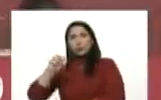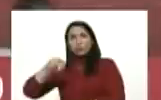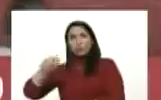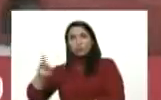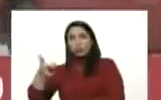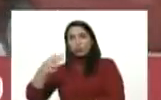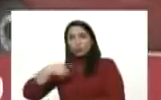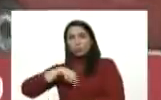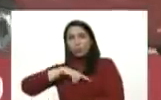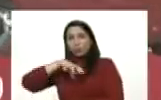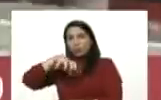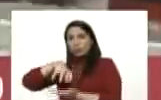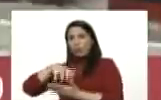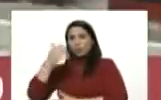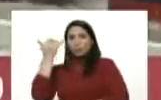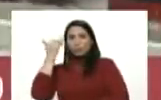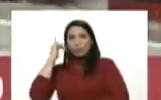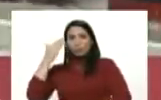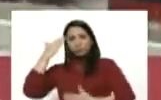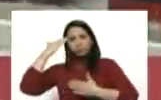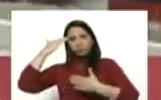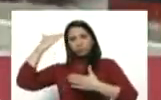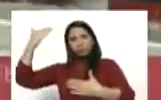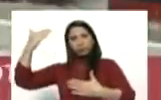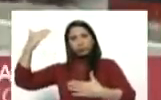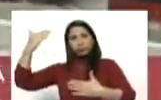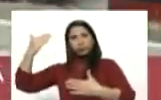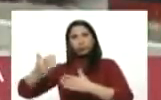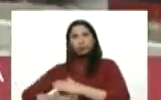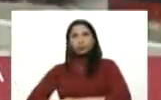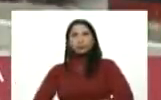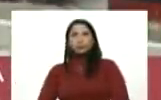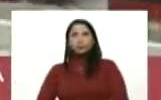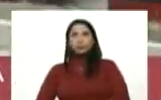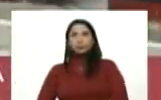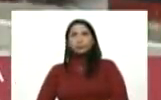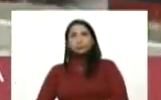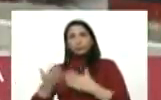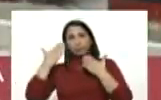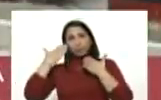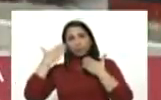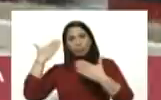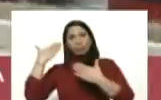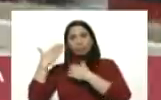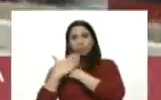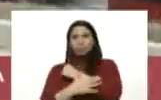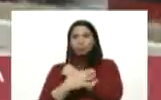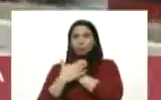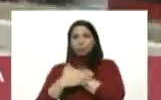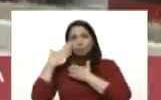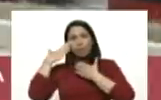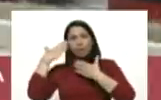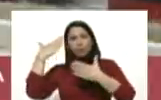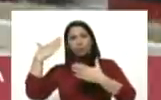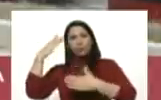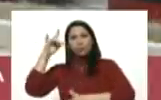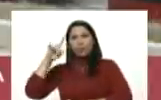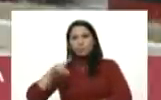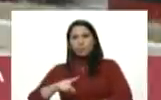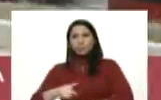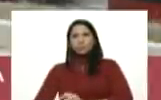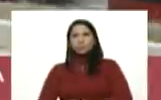nuestro estado de Yaracuy le enviamos a usted presidente un cordial y afectuoso saludo extensivo también